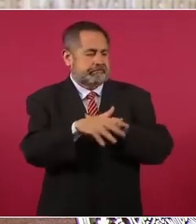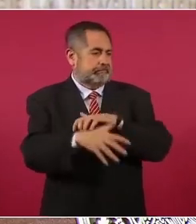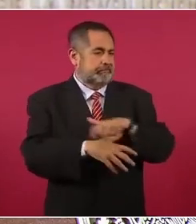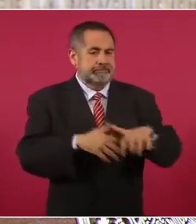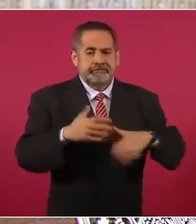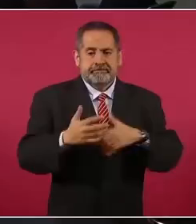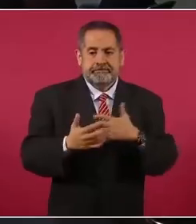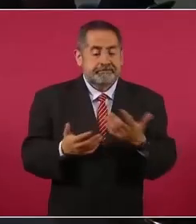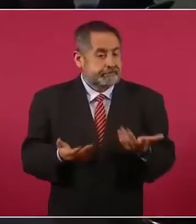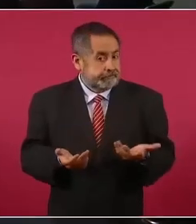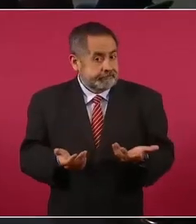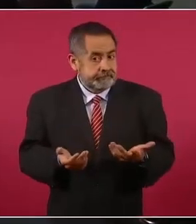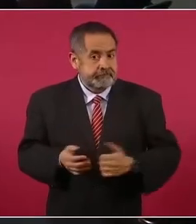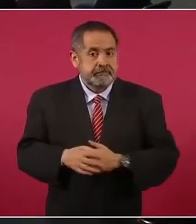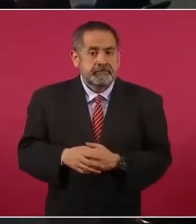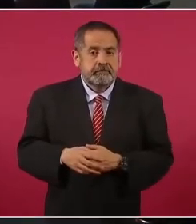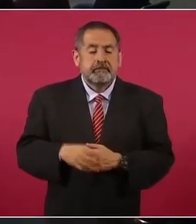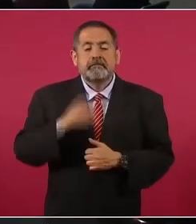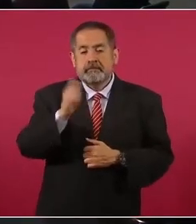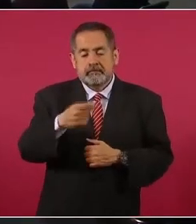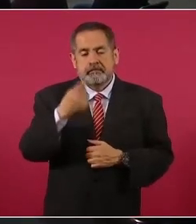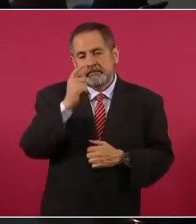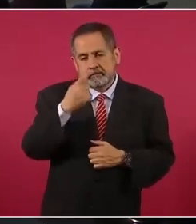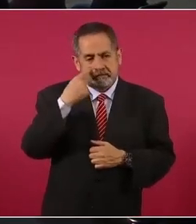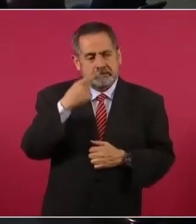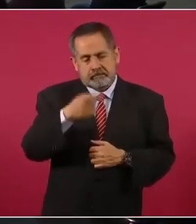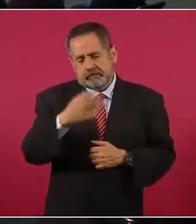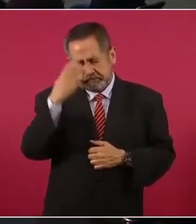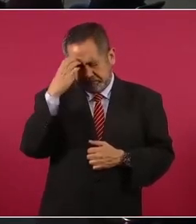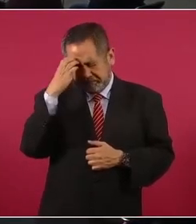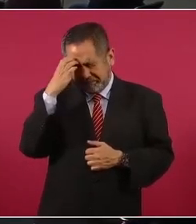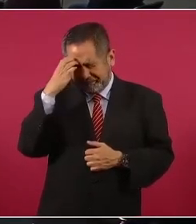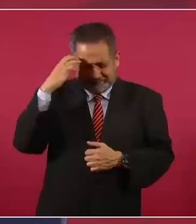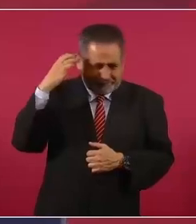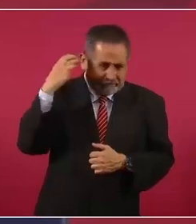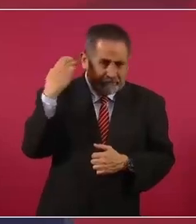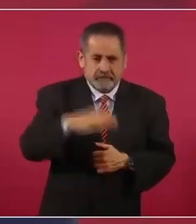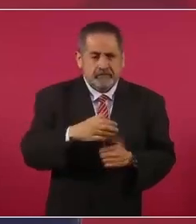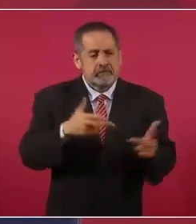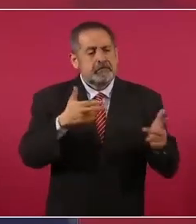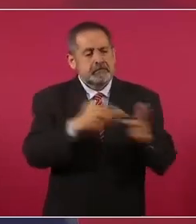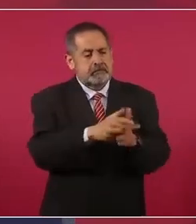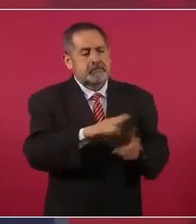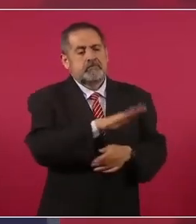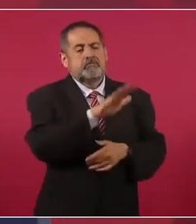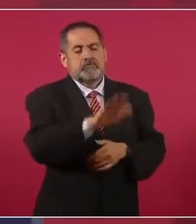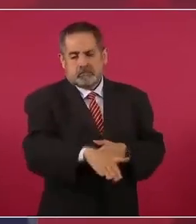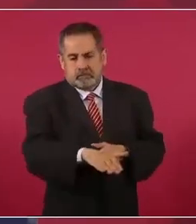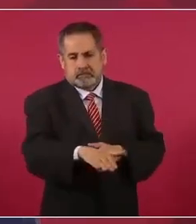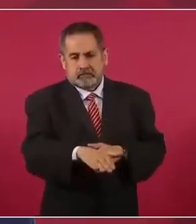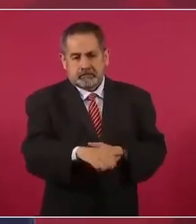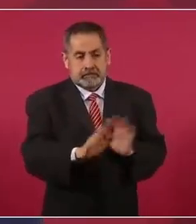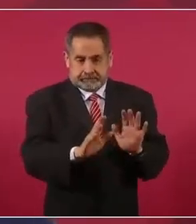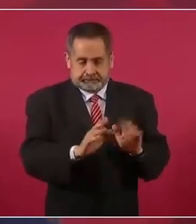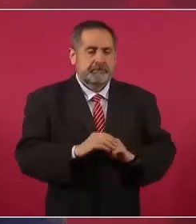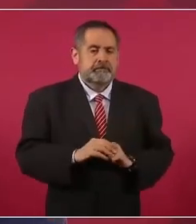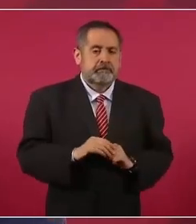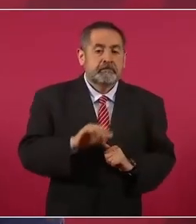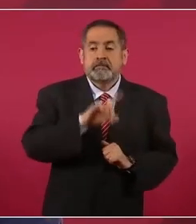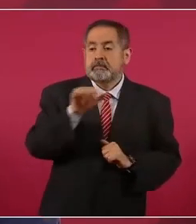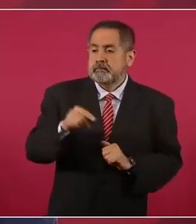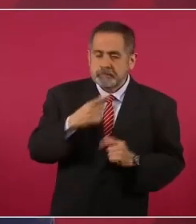no sólo se cometió esta atrocidad, sino tomaron la decisión